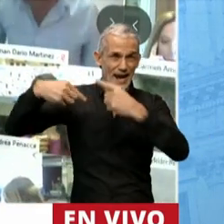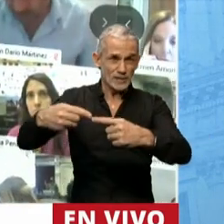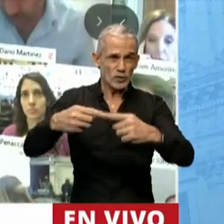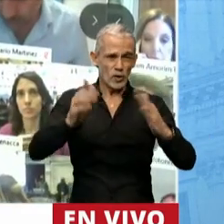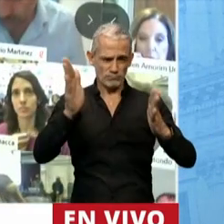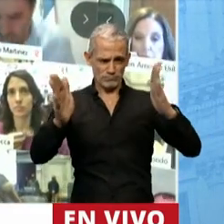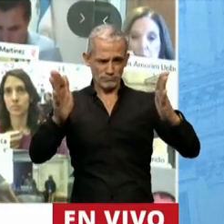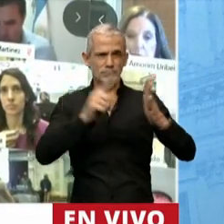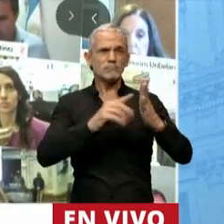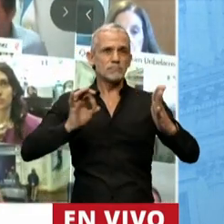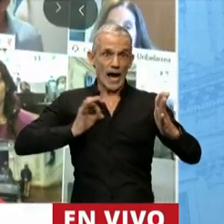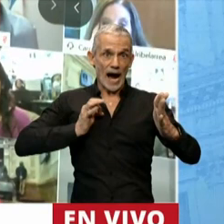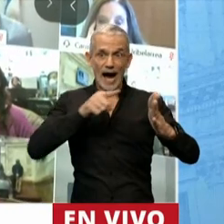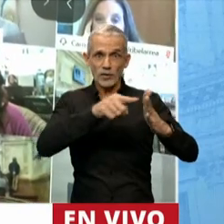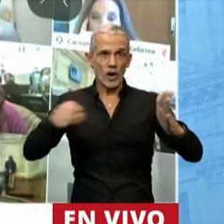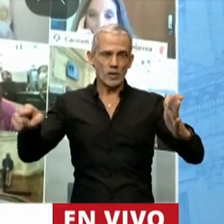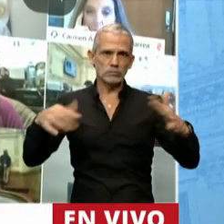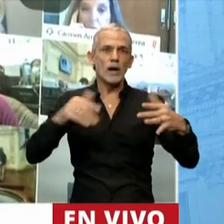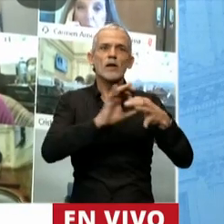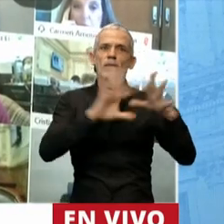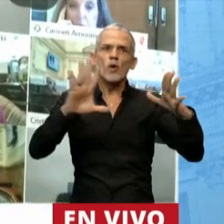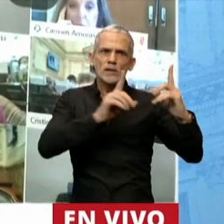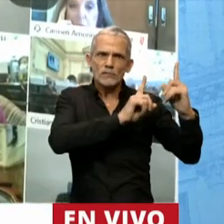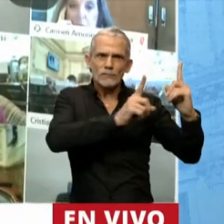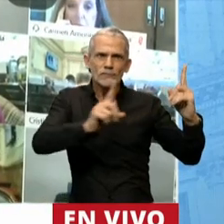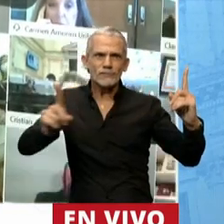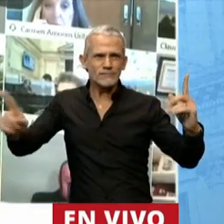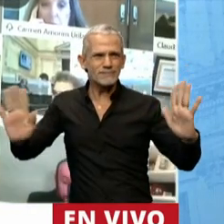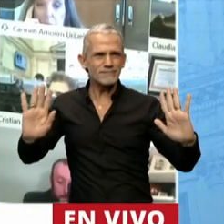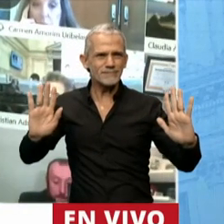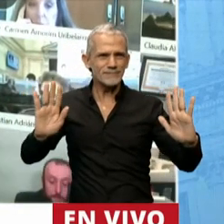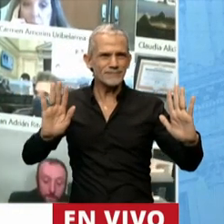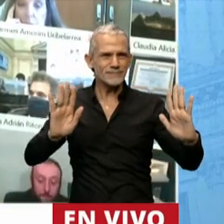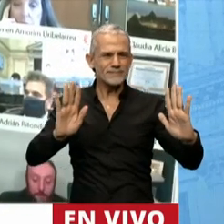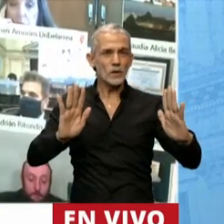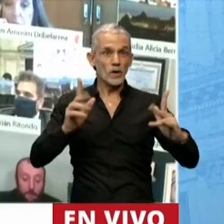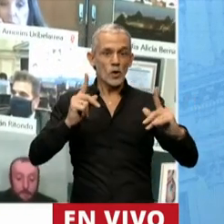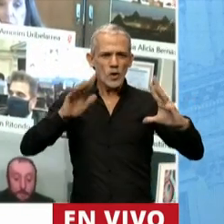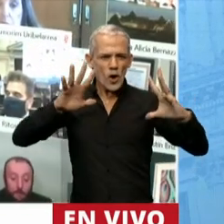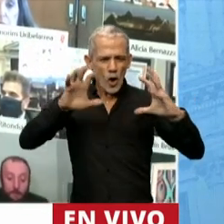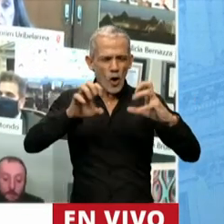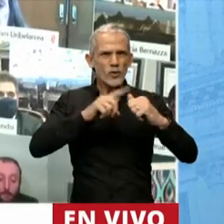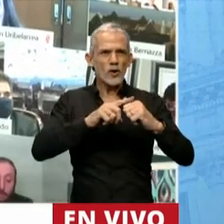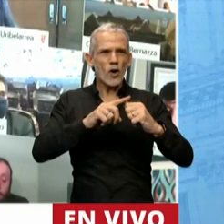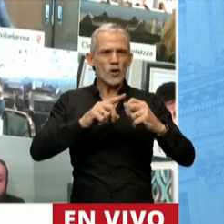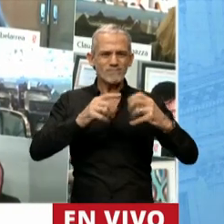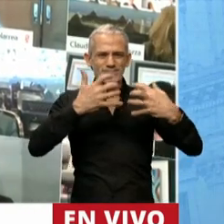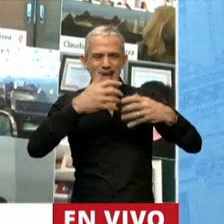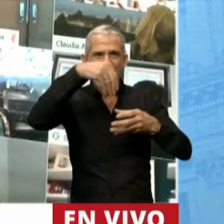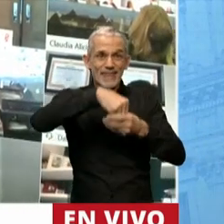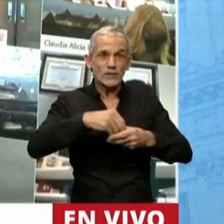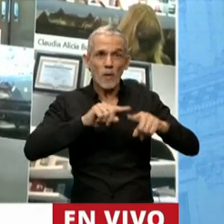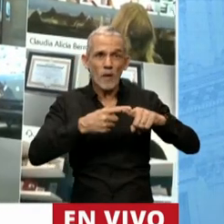transitando años de sostenida democracia y al odio en un sistema político